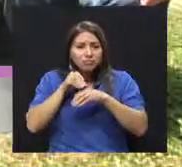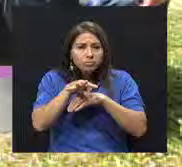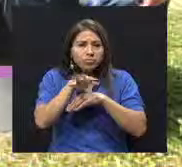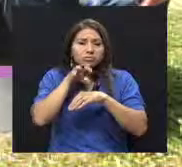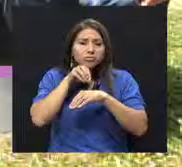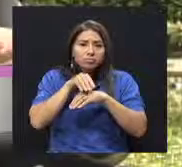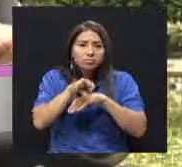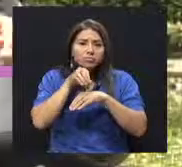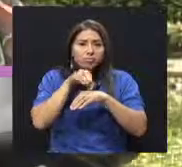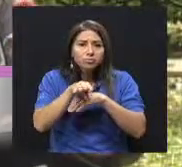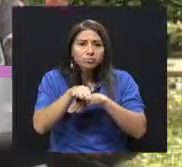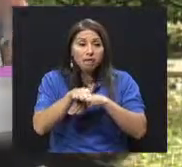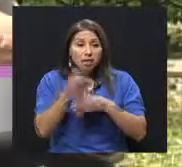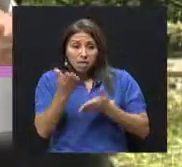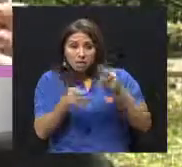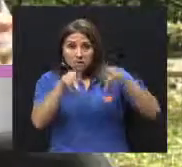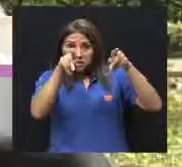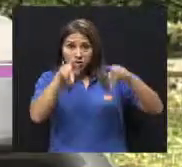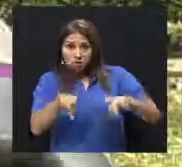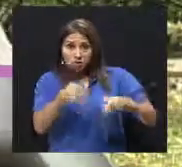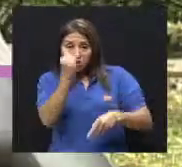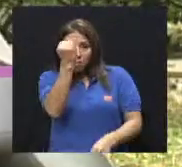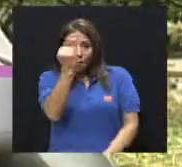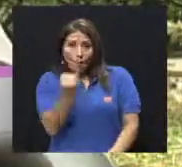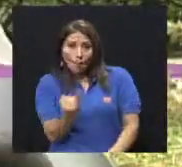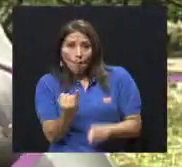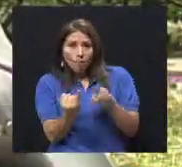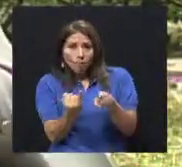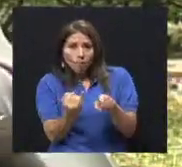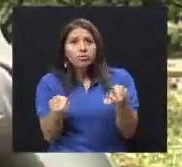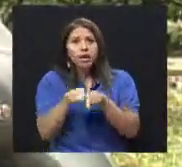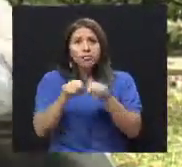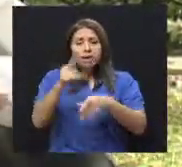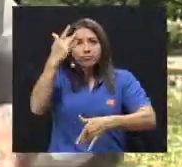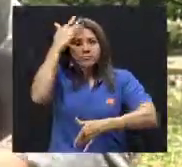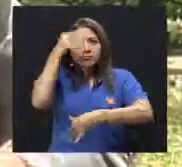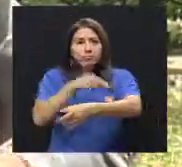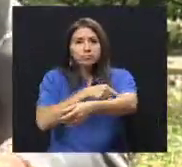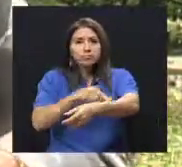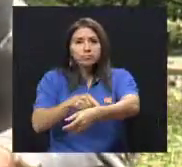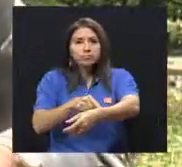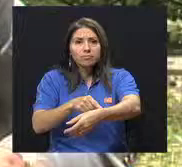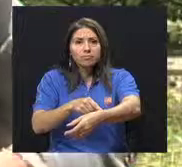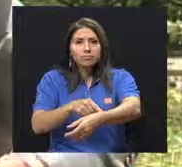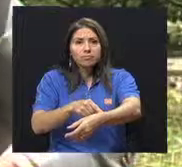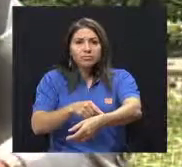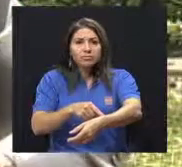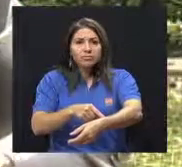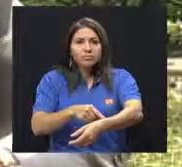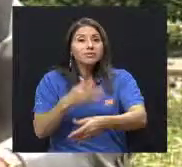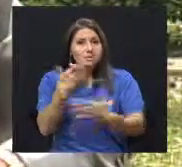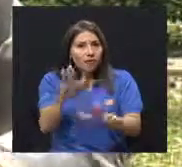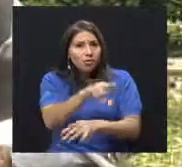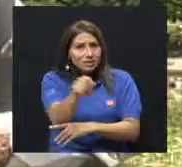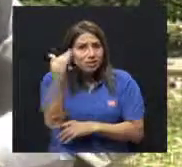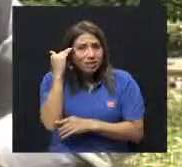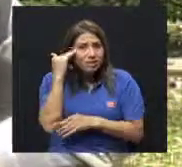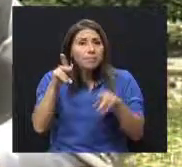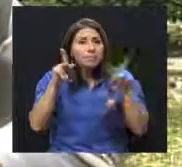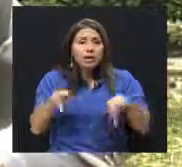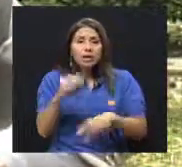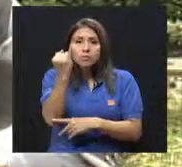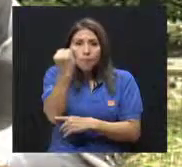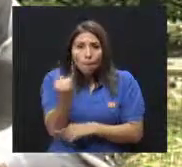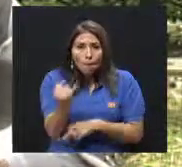diabetes, y los hay, para que no me digan que conocen a flaco que hizo diabetes. Pero sí,